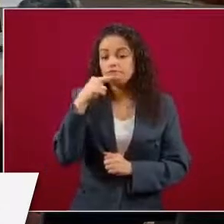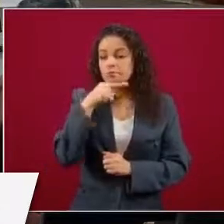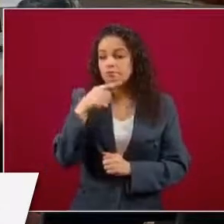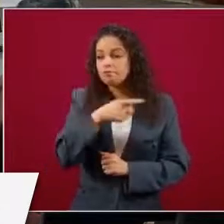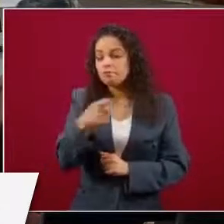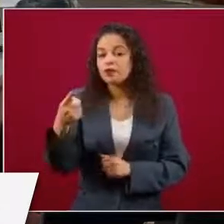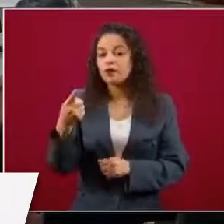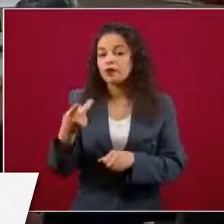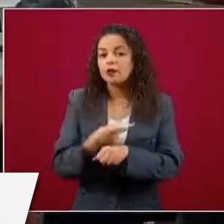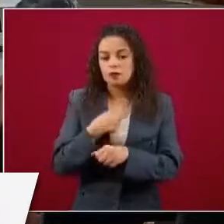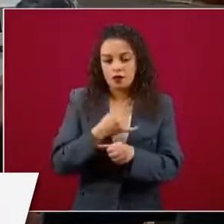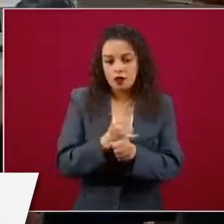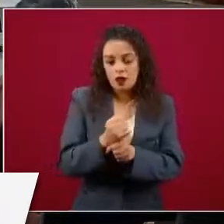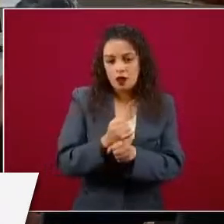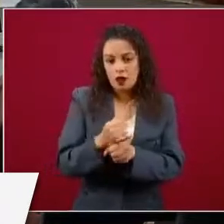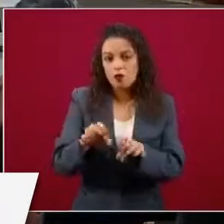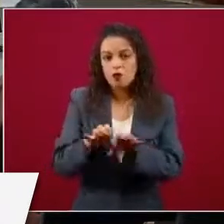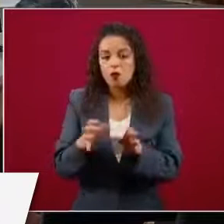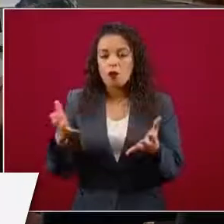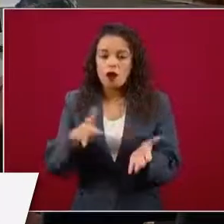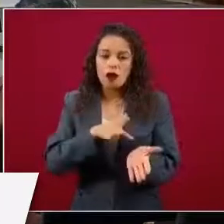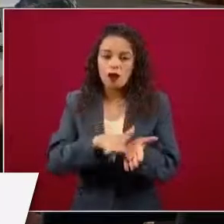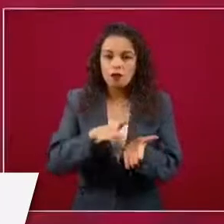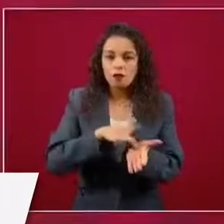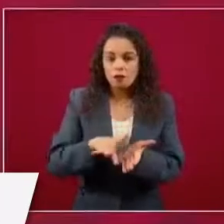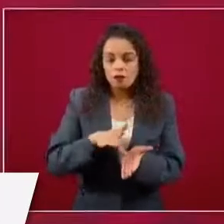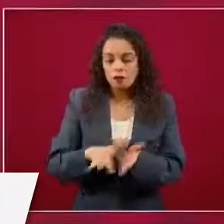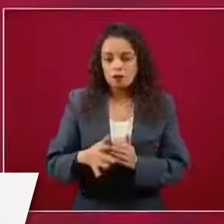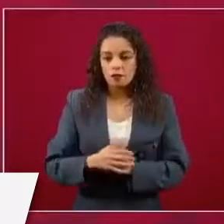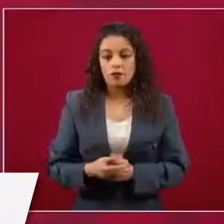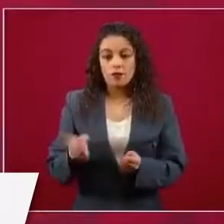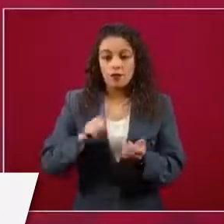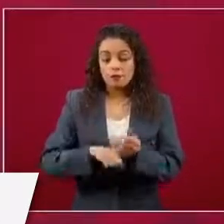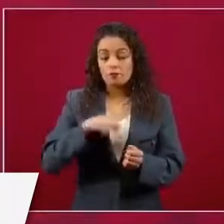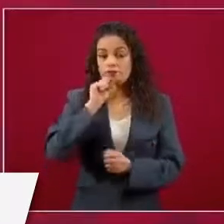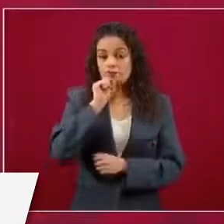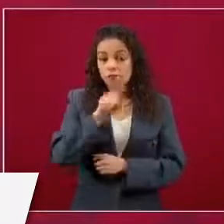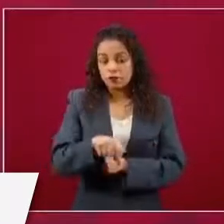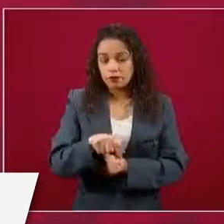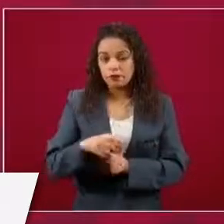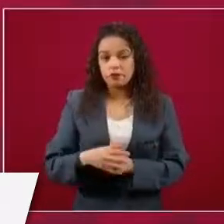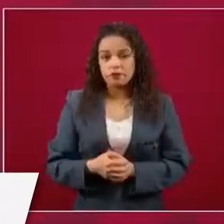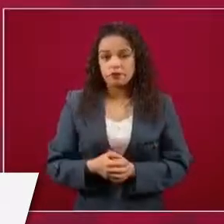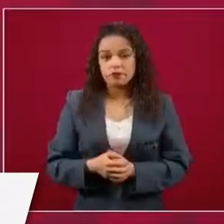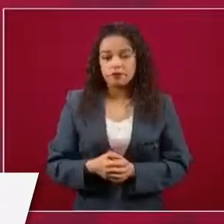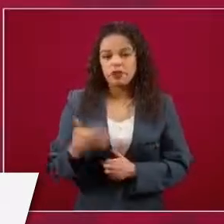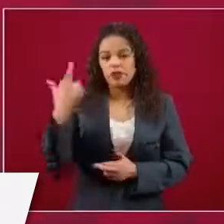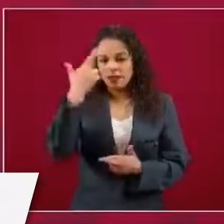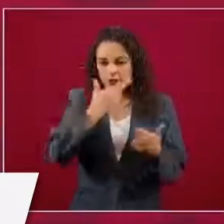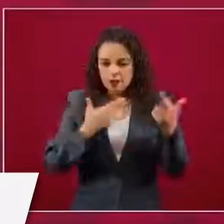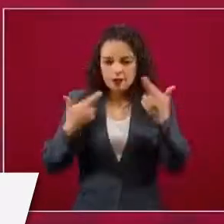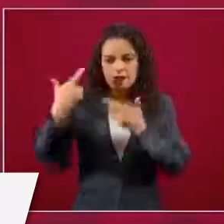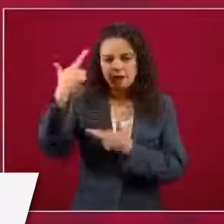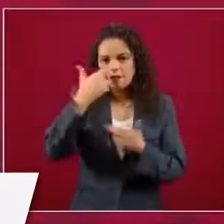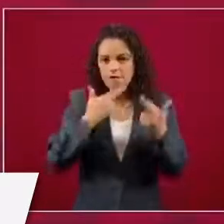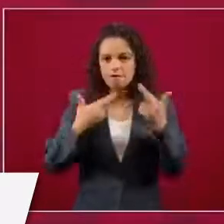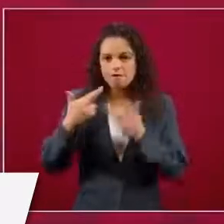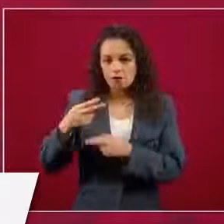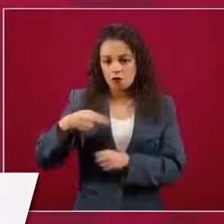hacer. Y tenemos el compromiso de hacer una revisión de fondo,